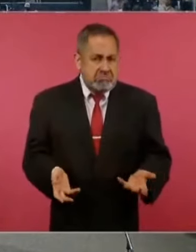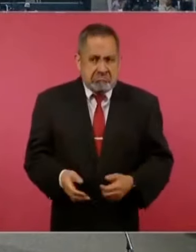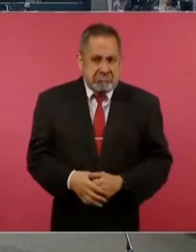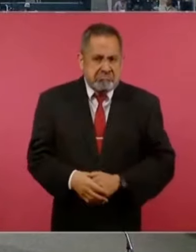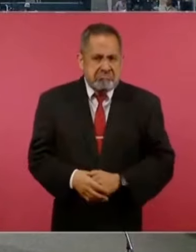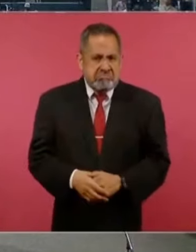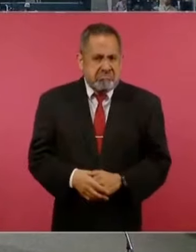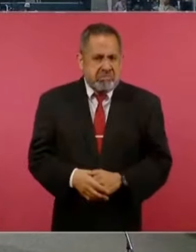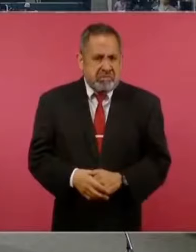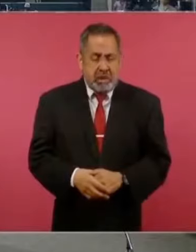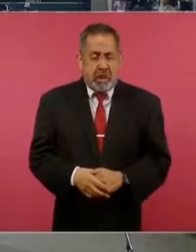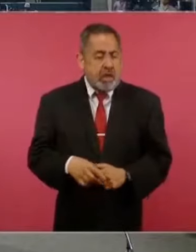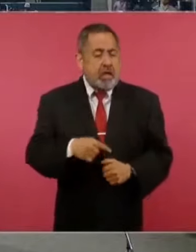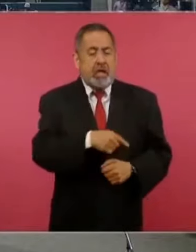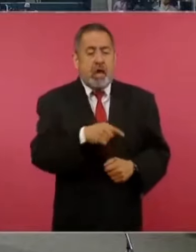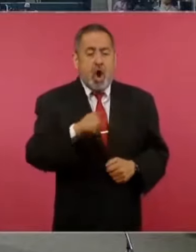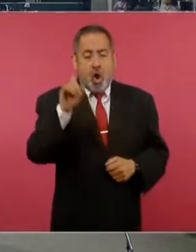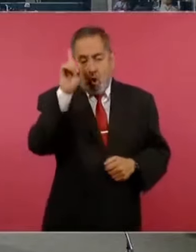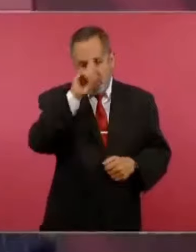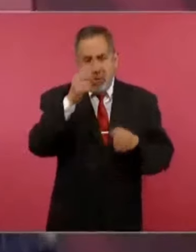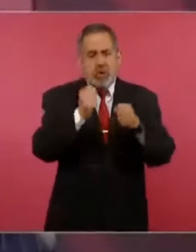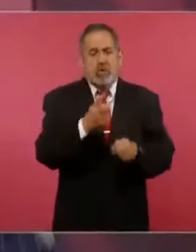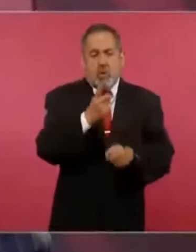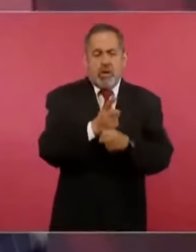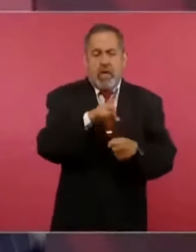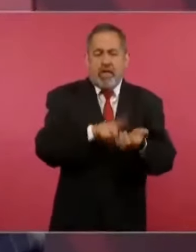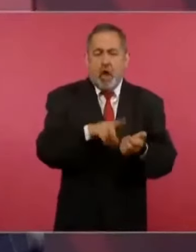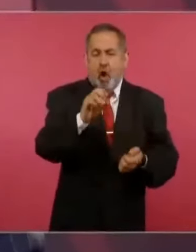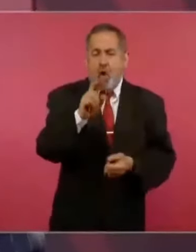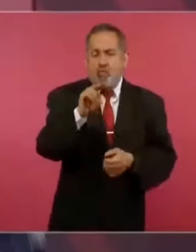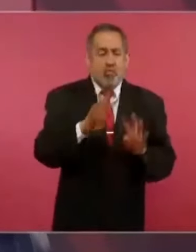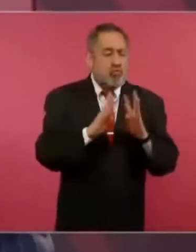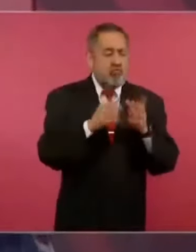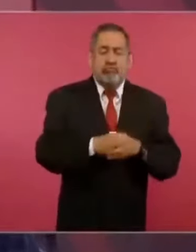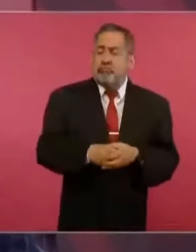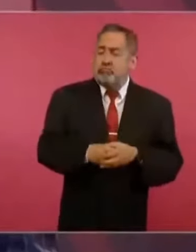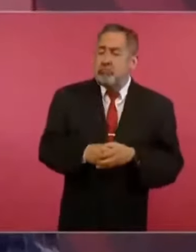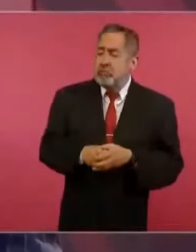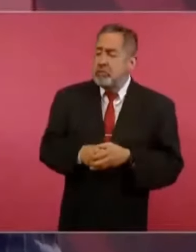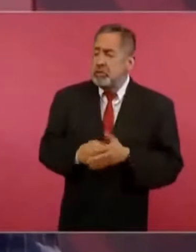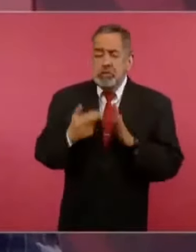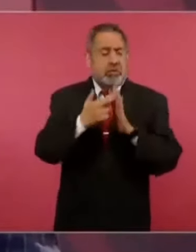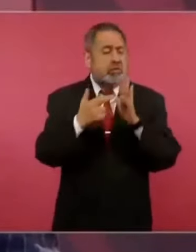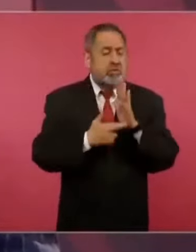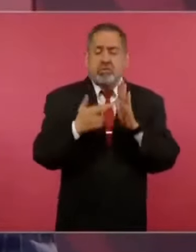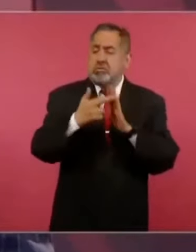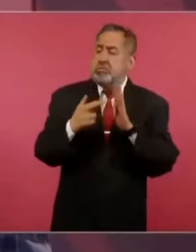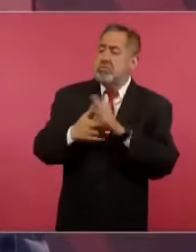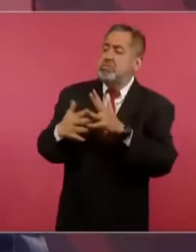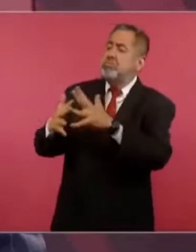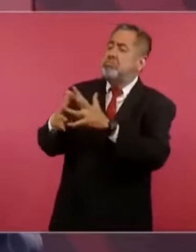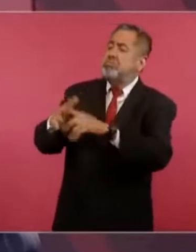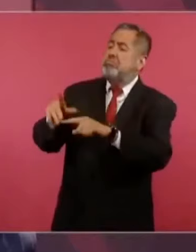Y el Consejo de Seguridad de la ONU, vetar medidas para el cese al fuego.